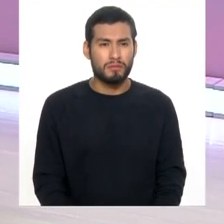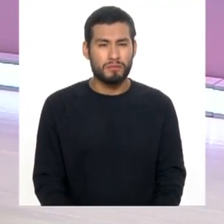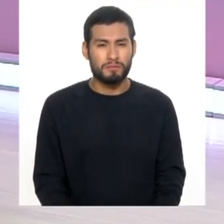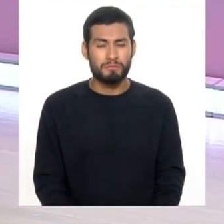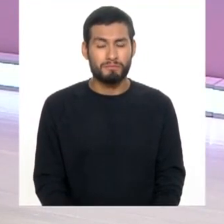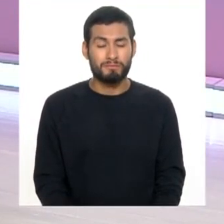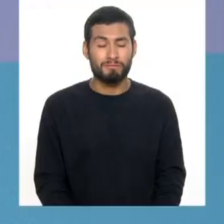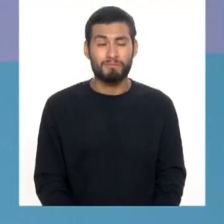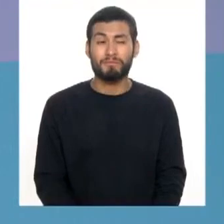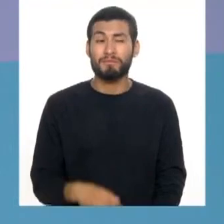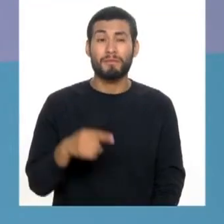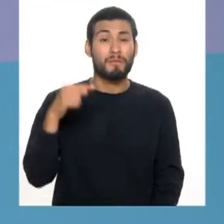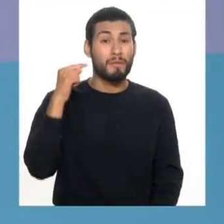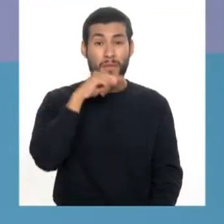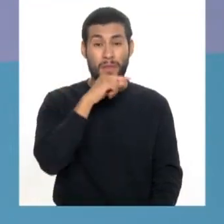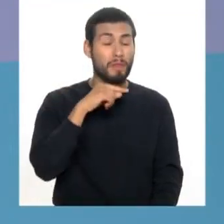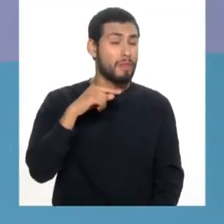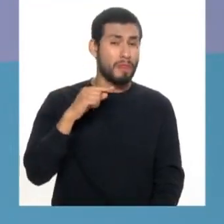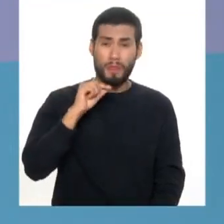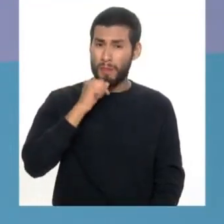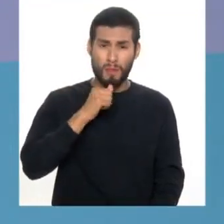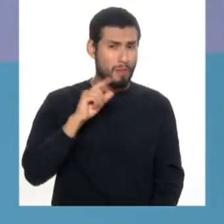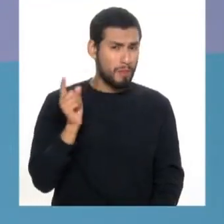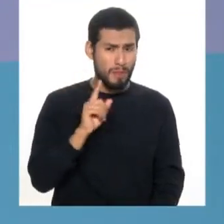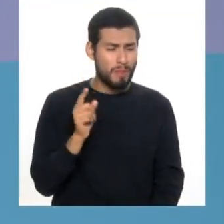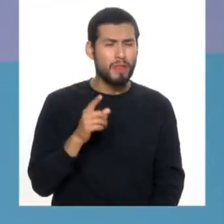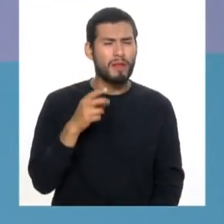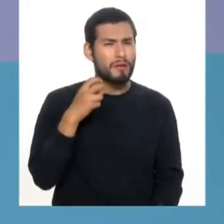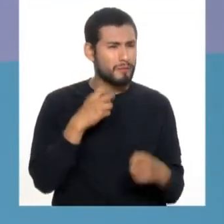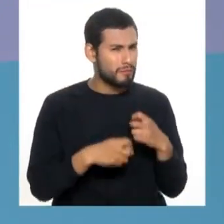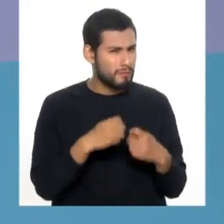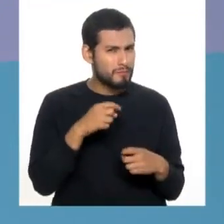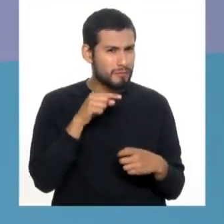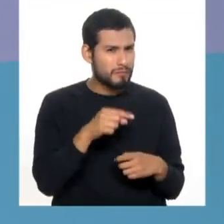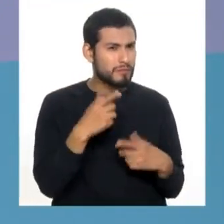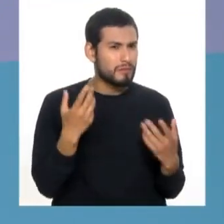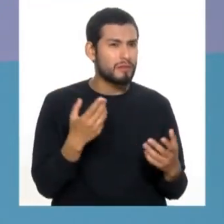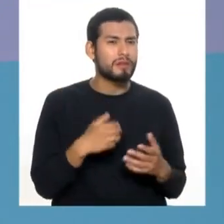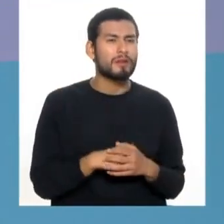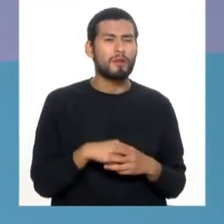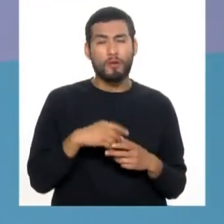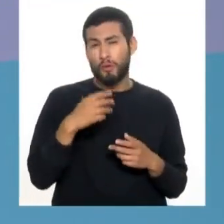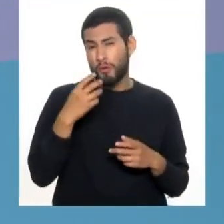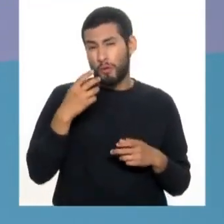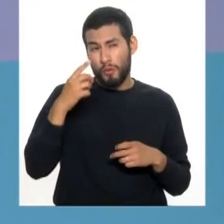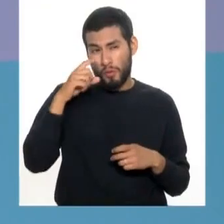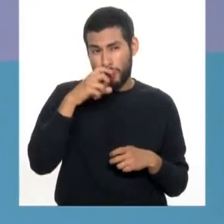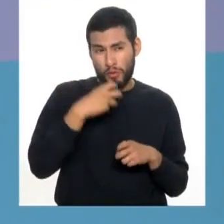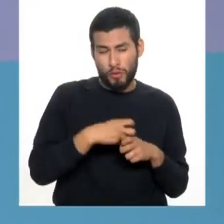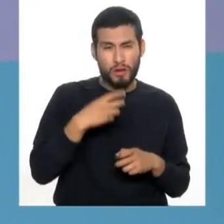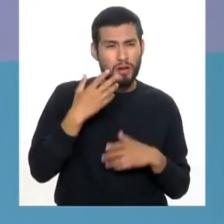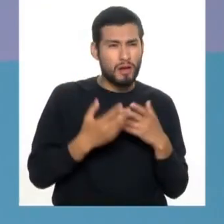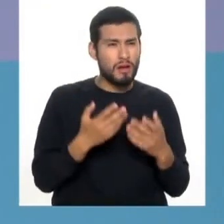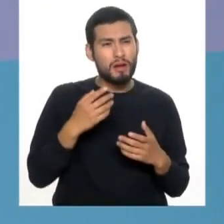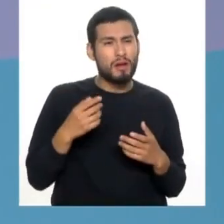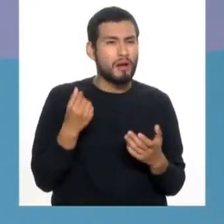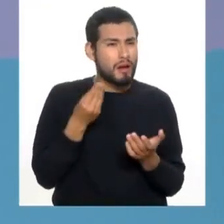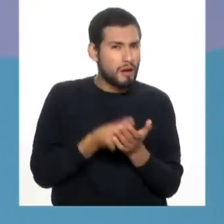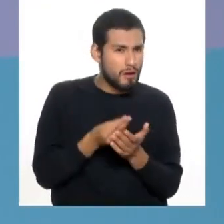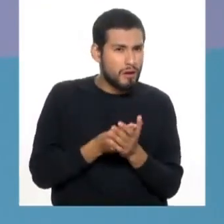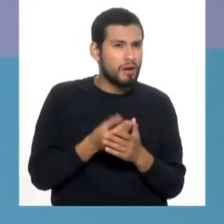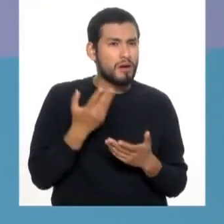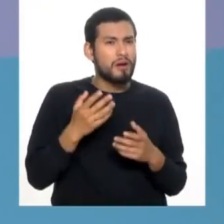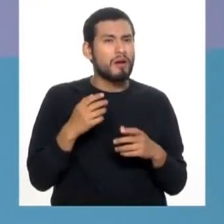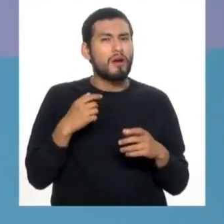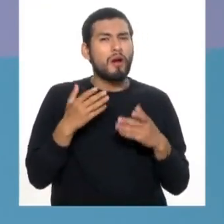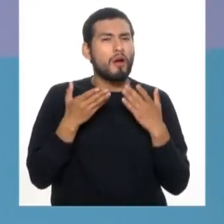El cepillado dental no tiene que... ¿Por qué doler al niño? Algo está pasando ahí. O está usando un cepillo dental muy duro. De repente, a veces por la economía yo sé que a veces hay